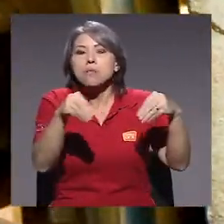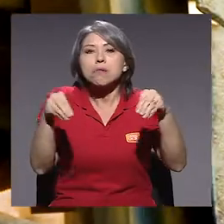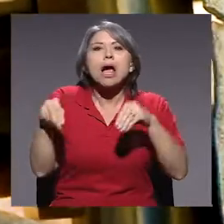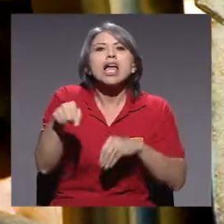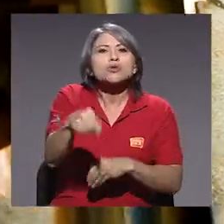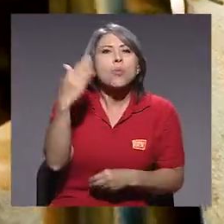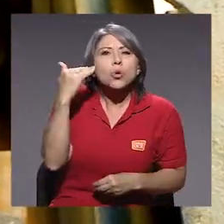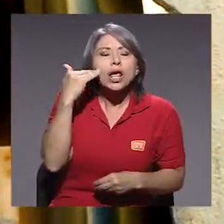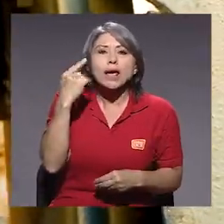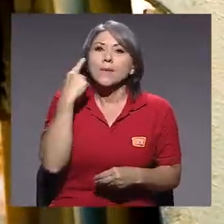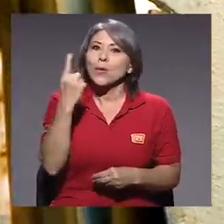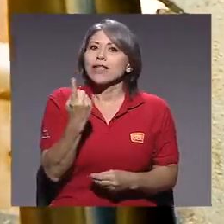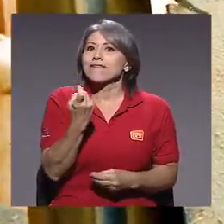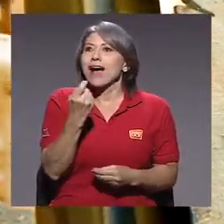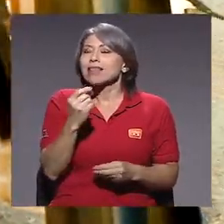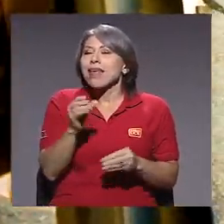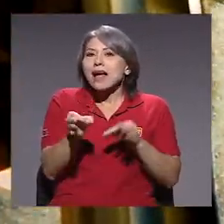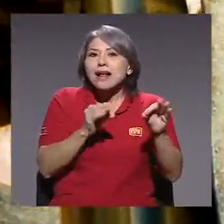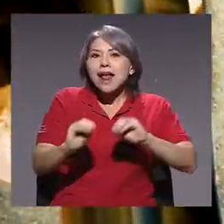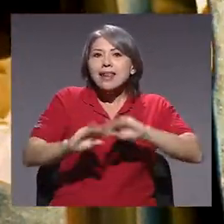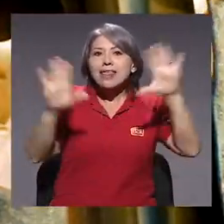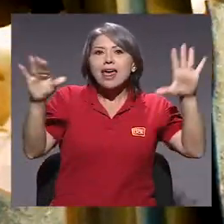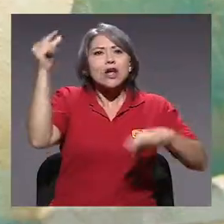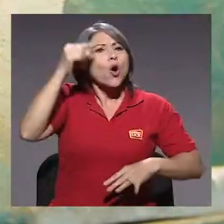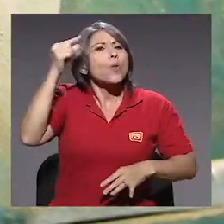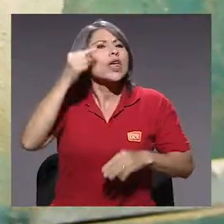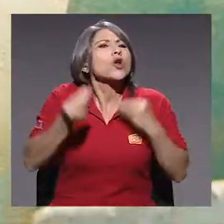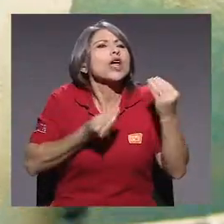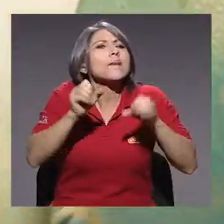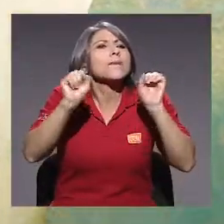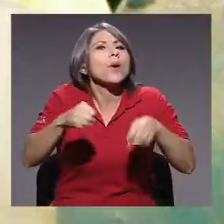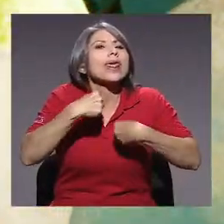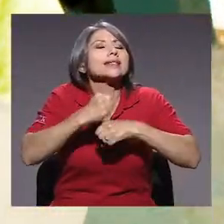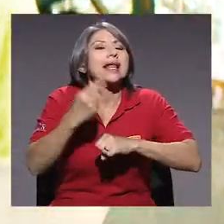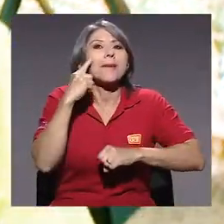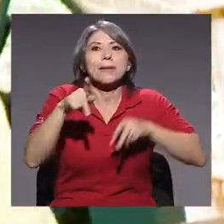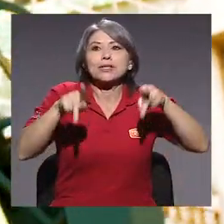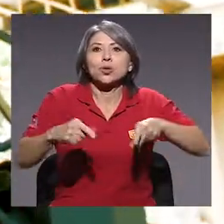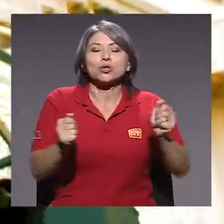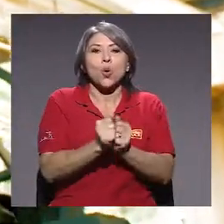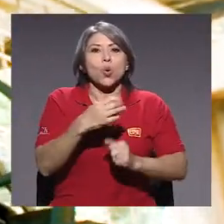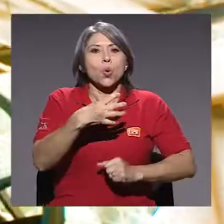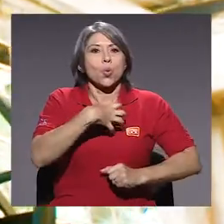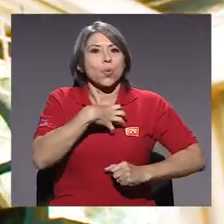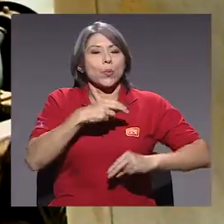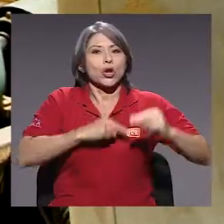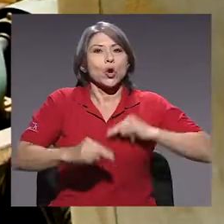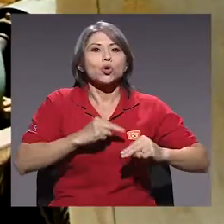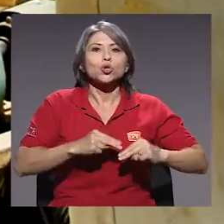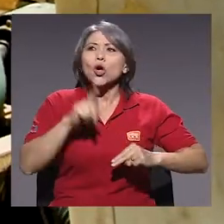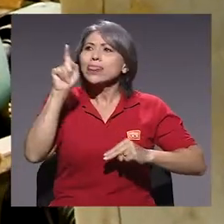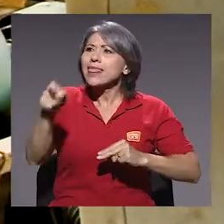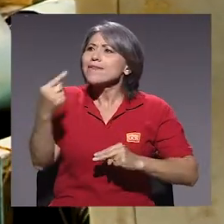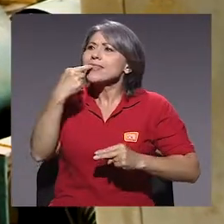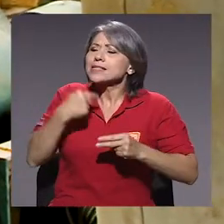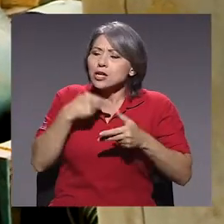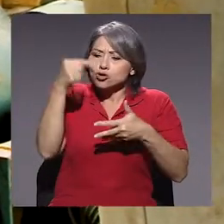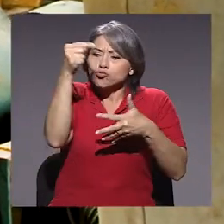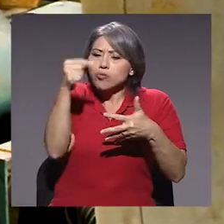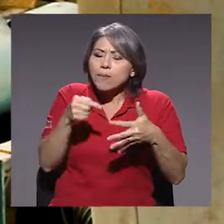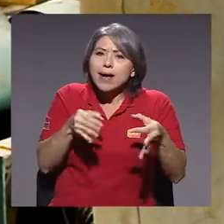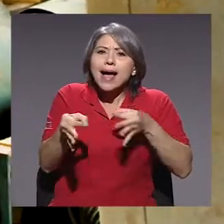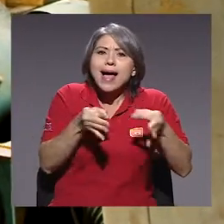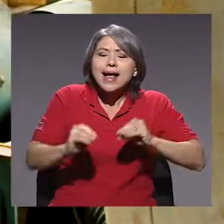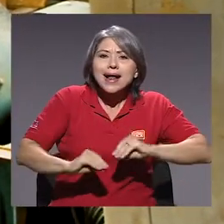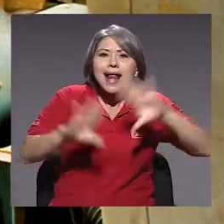por la falta de claridad. ¿Qué puede hacer el gobierno por los emprendedores? Darnos una línea clara. Yo, al menos